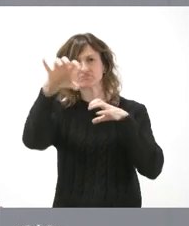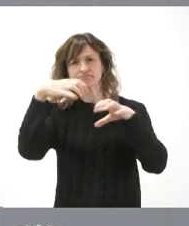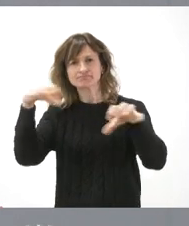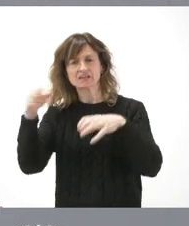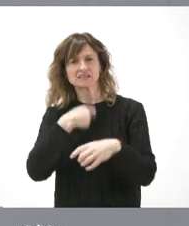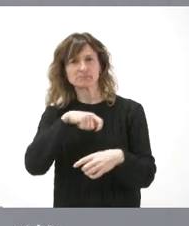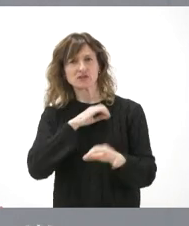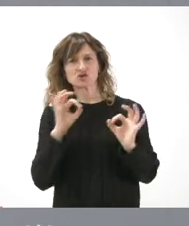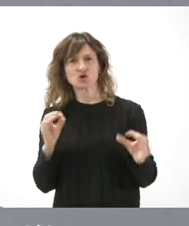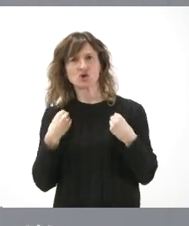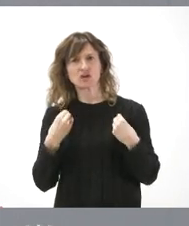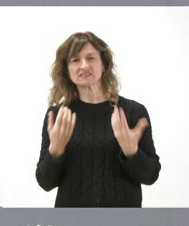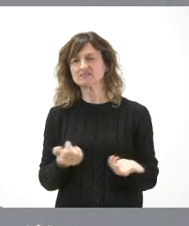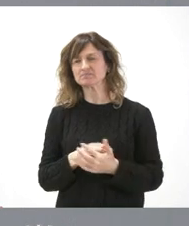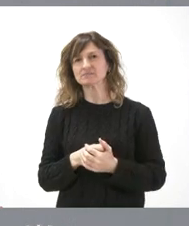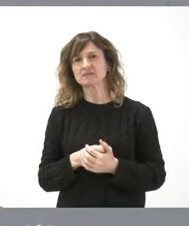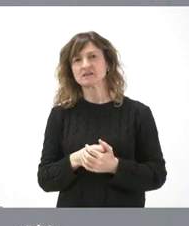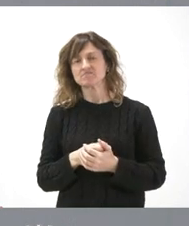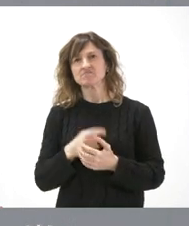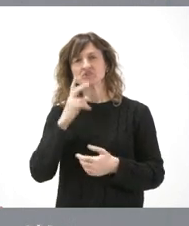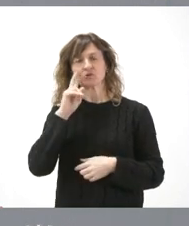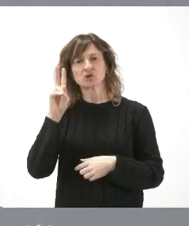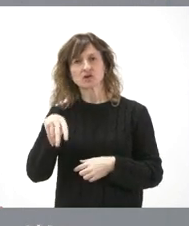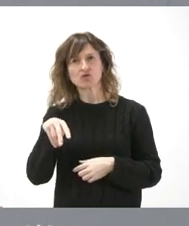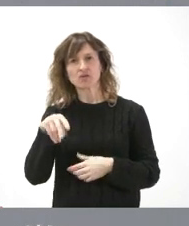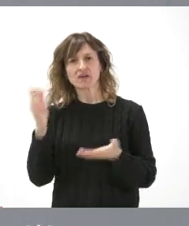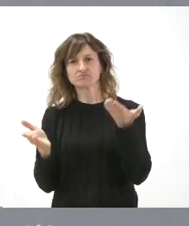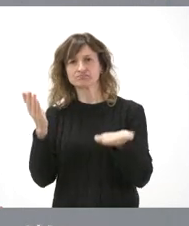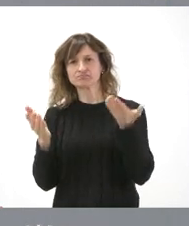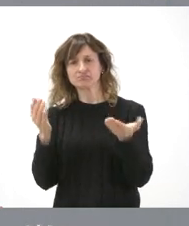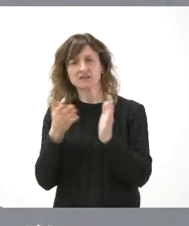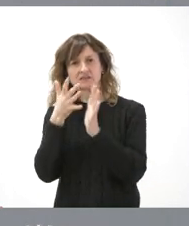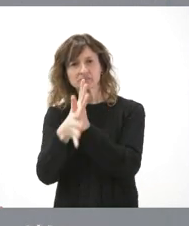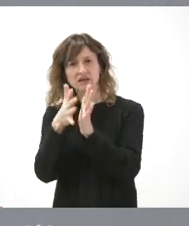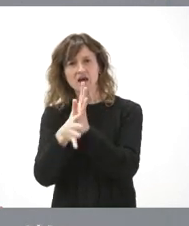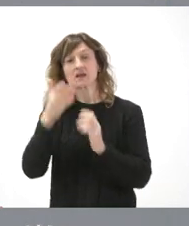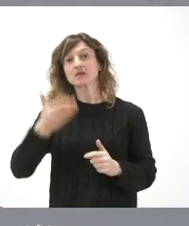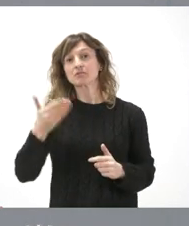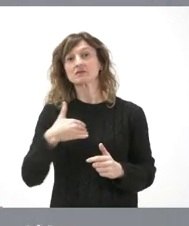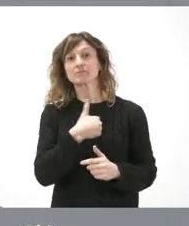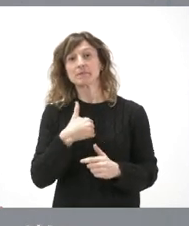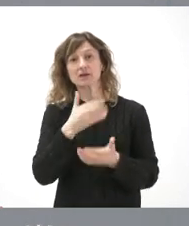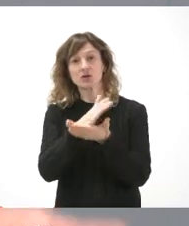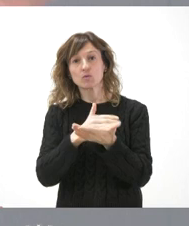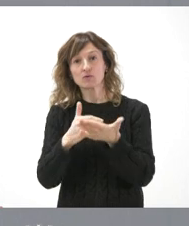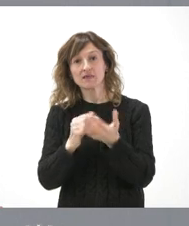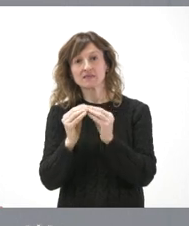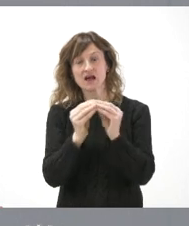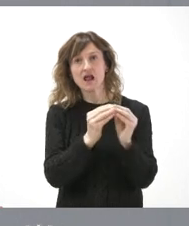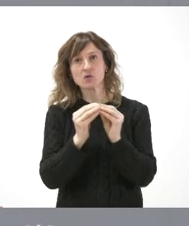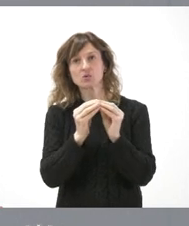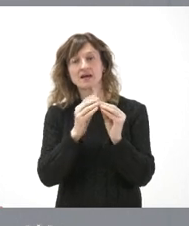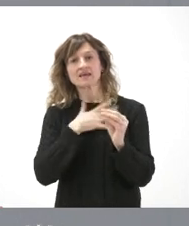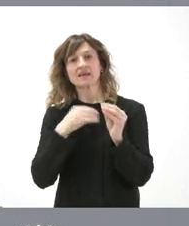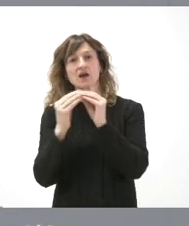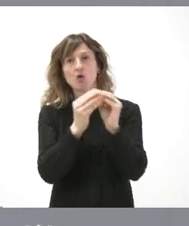españoles. Yo creo que es muy de reconocer y muy de poner encima de la mesa la importancia del papel de unas comunidades autónomas que deciden hacer